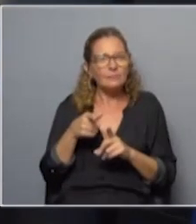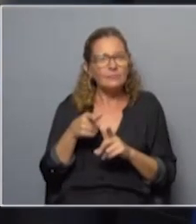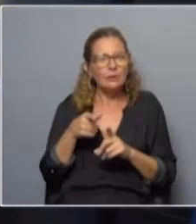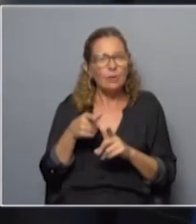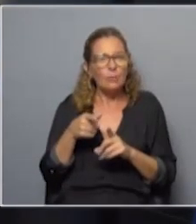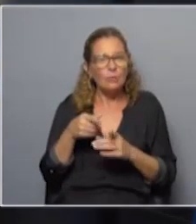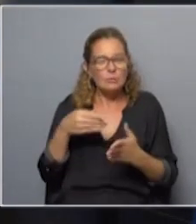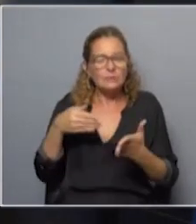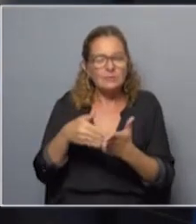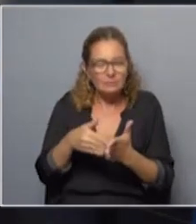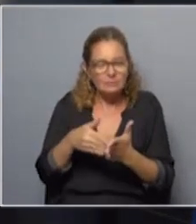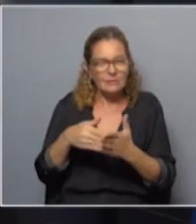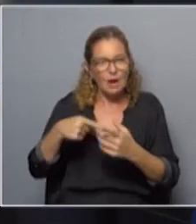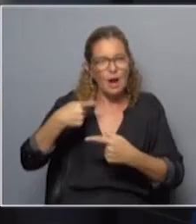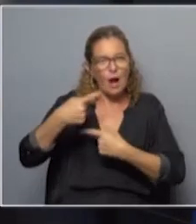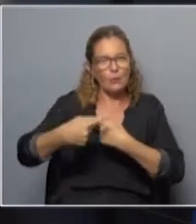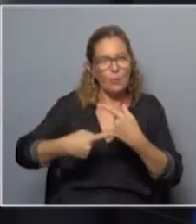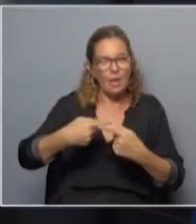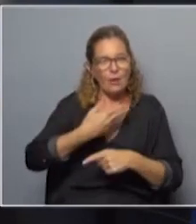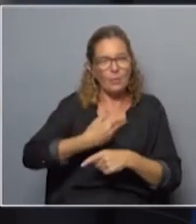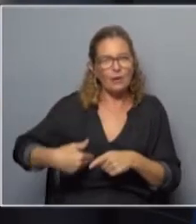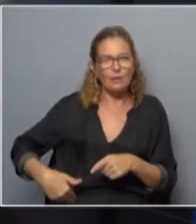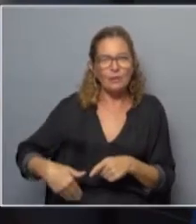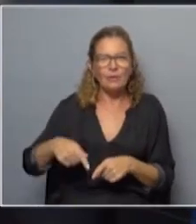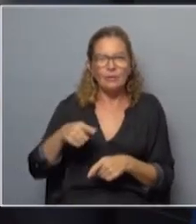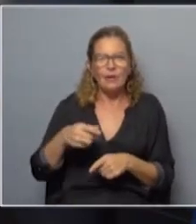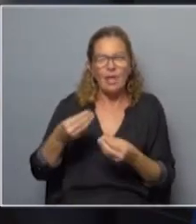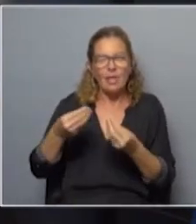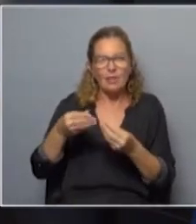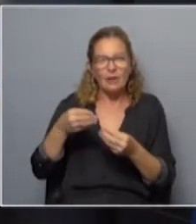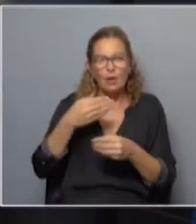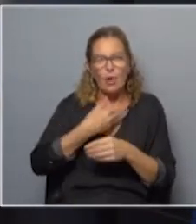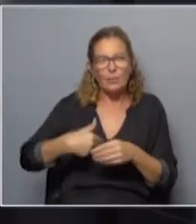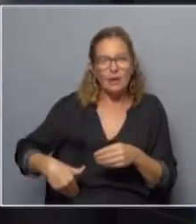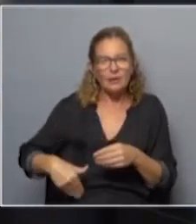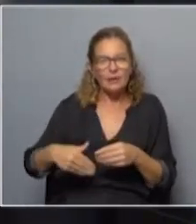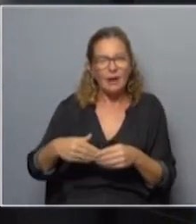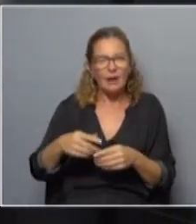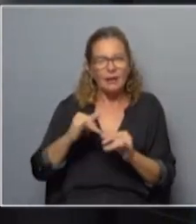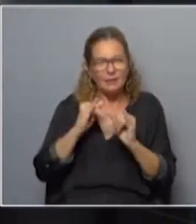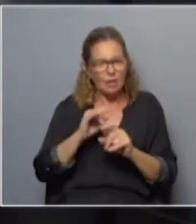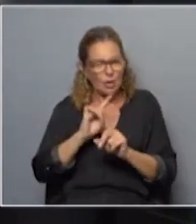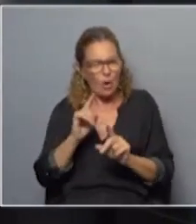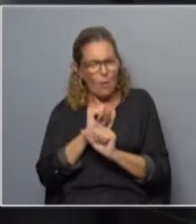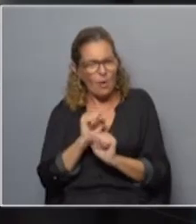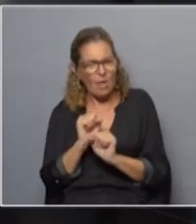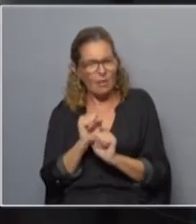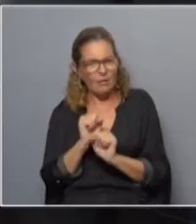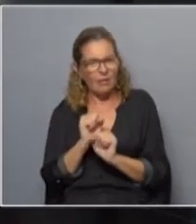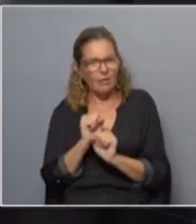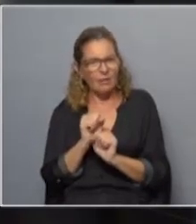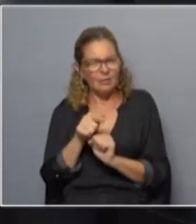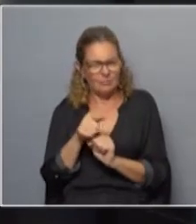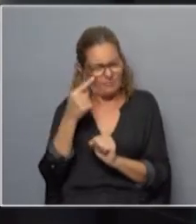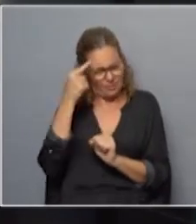palo en la rueda del gobierno y que lo que está en entredicho es si se deja o no se deja al gobierno gobernar. Creo que eso